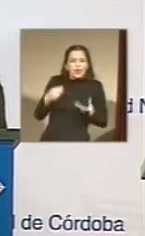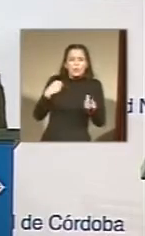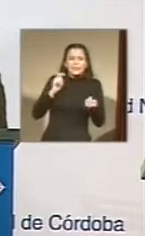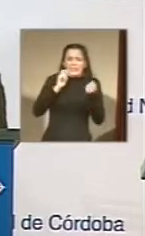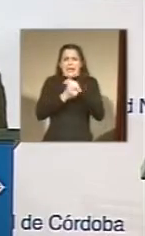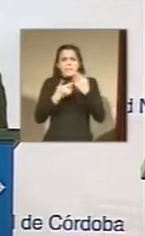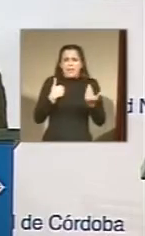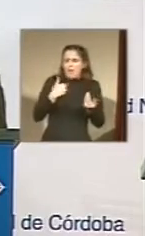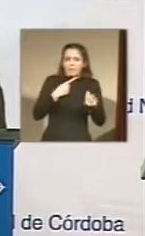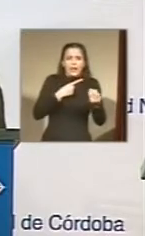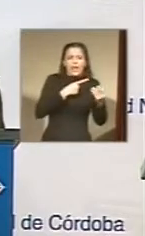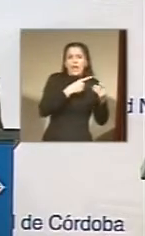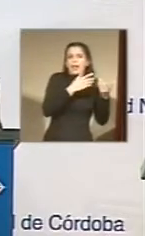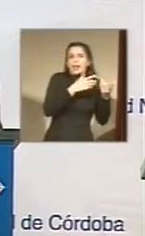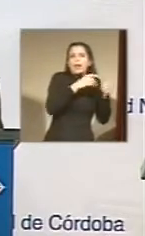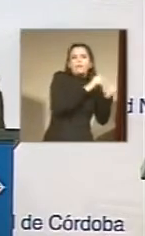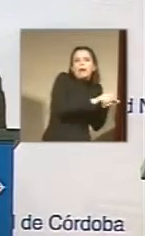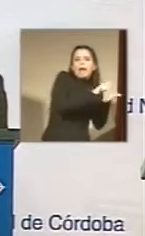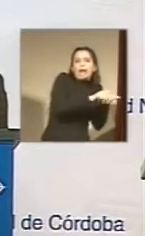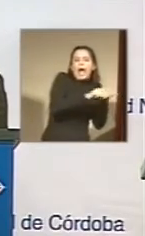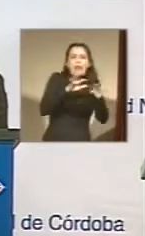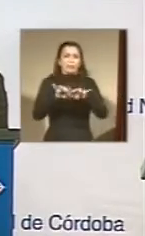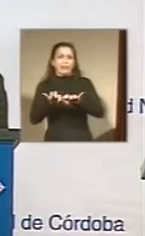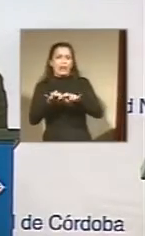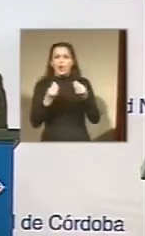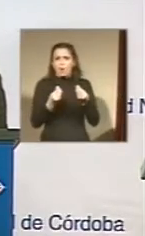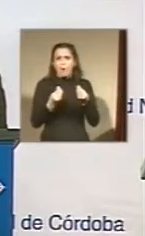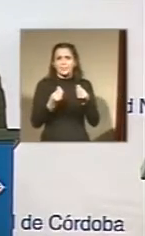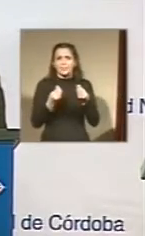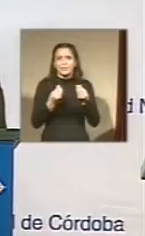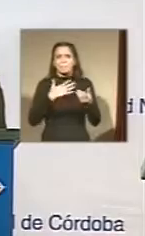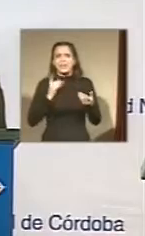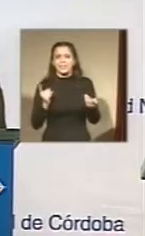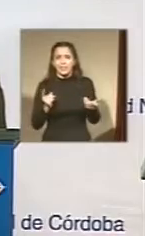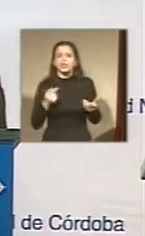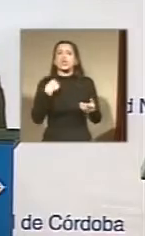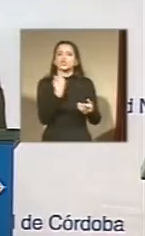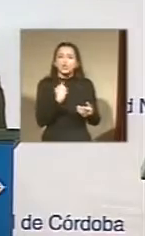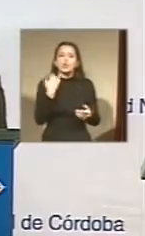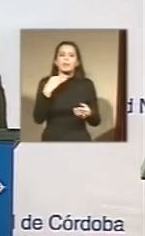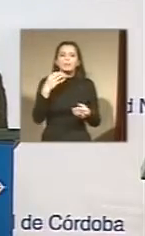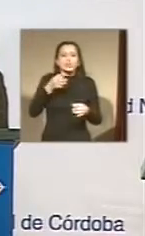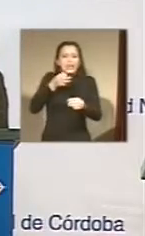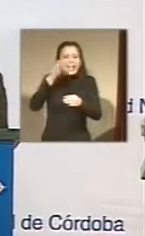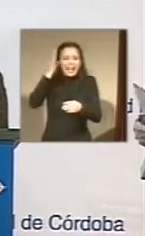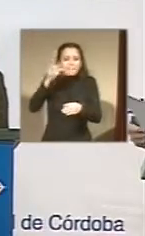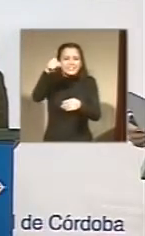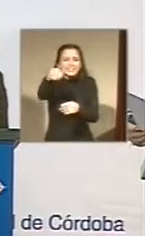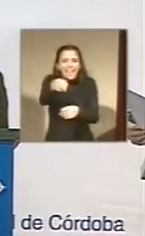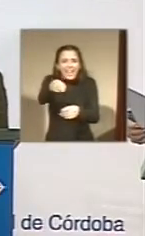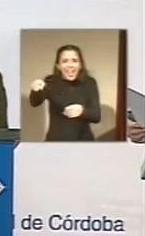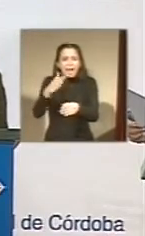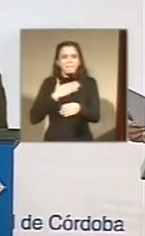¿Cómo hace una maestra? Tenemos una sola oportunidad debemos hacernos cargos capacitar multiplicar